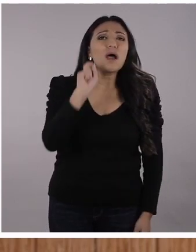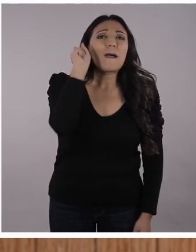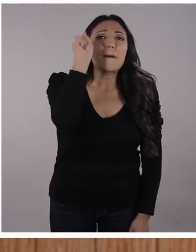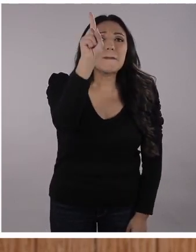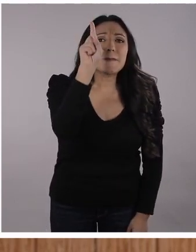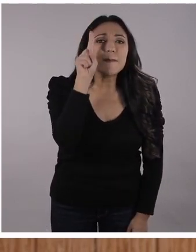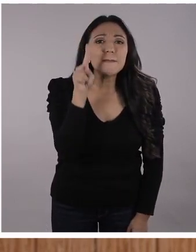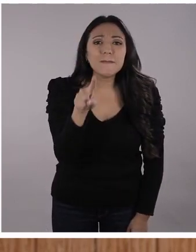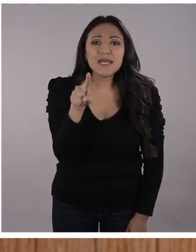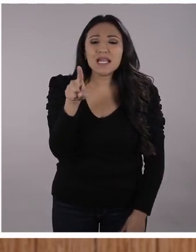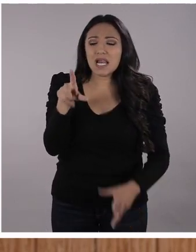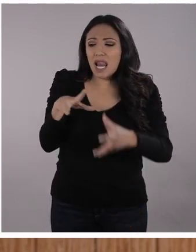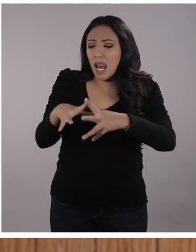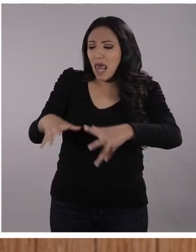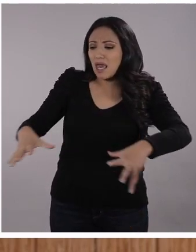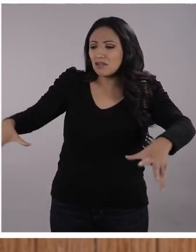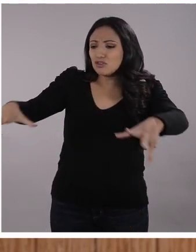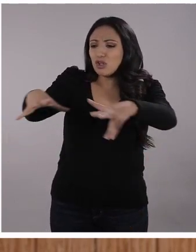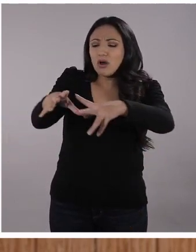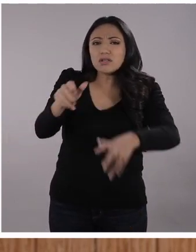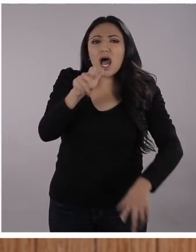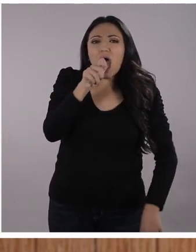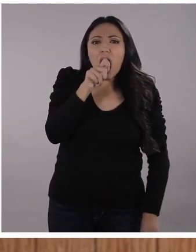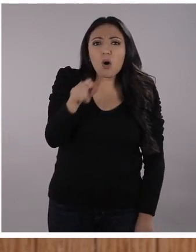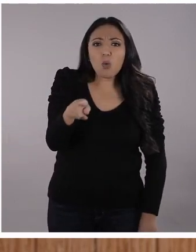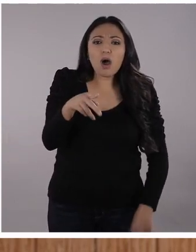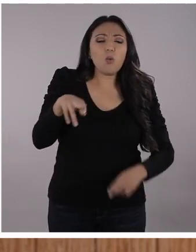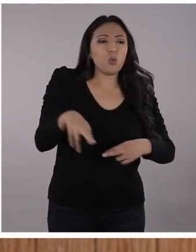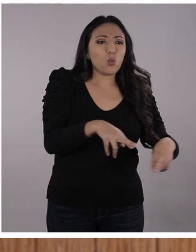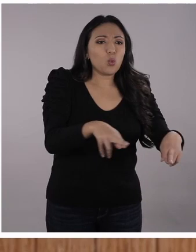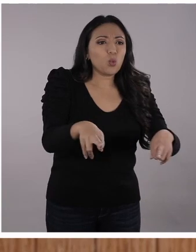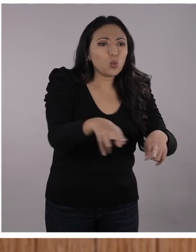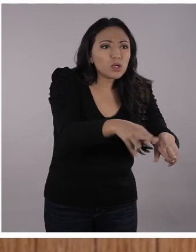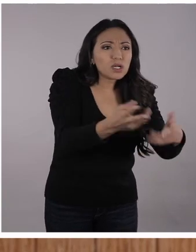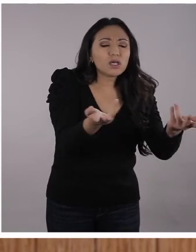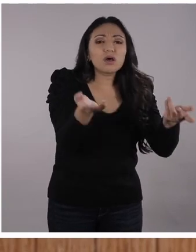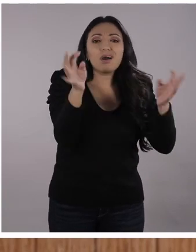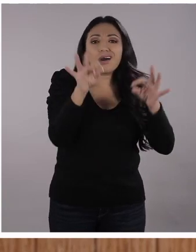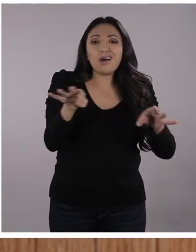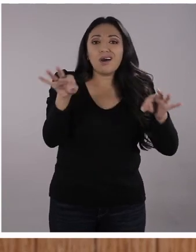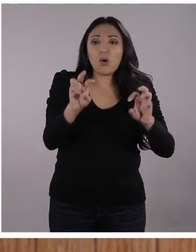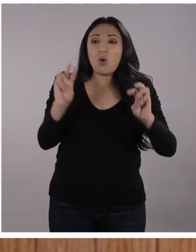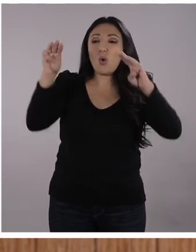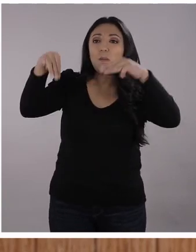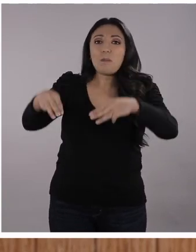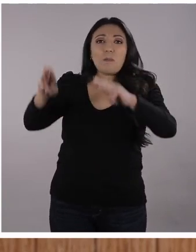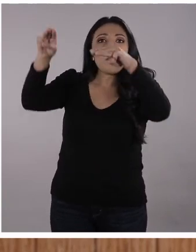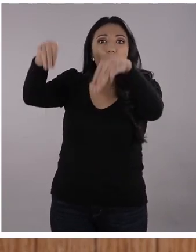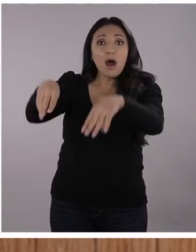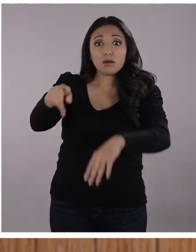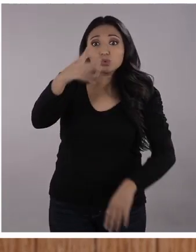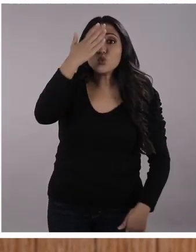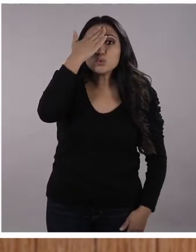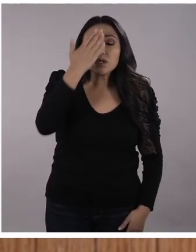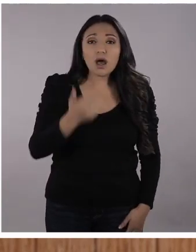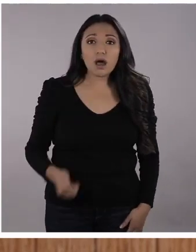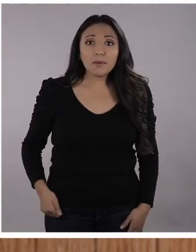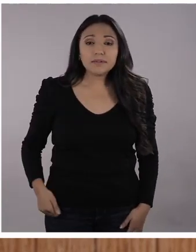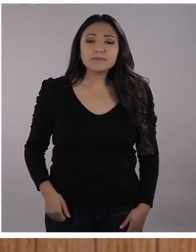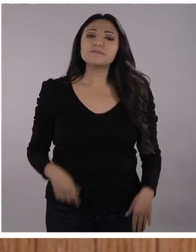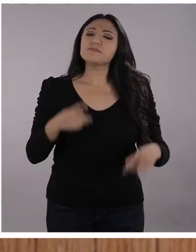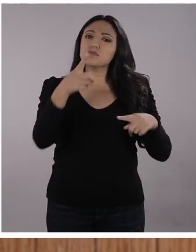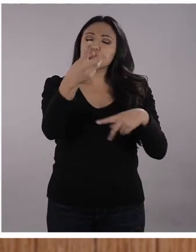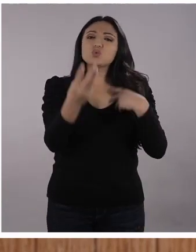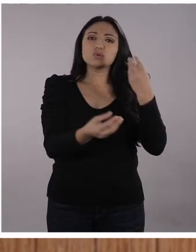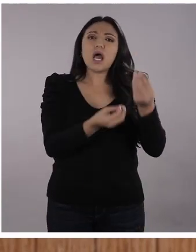de agua que está fluyendo, puede ser en un río o puede llegar inclusive hasta el océano? ¿Qué estamos